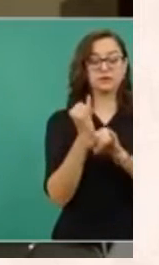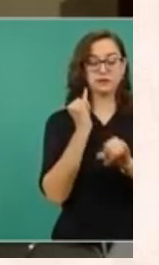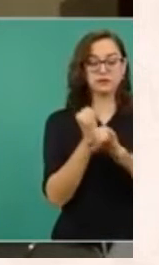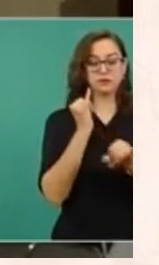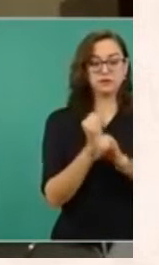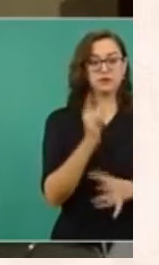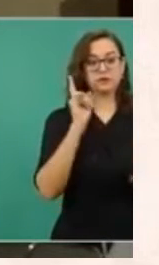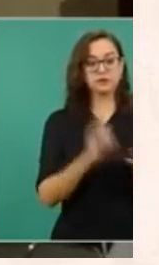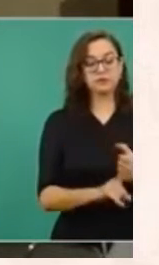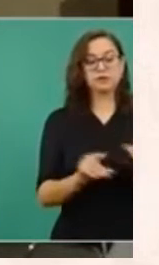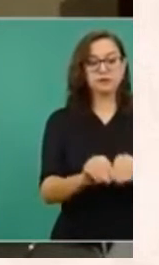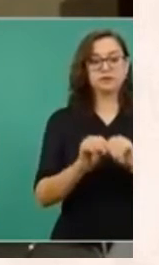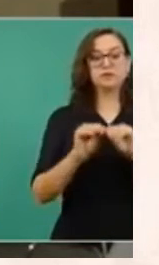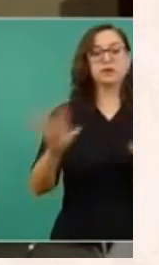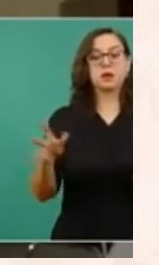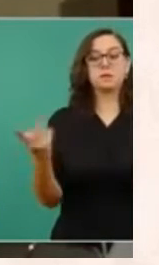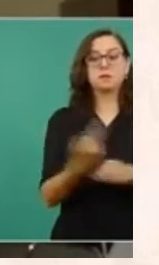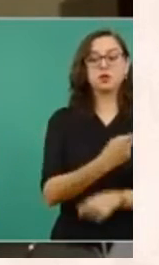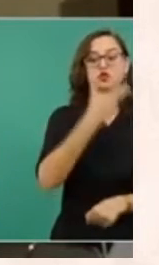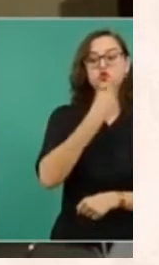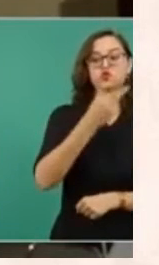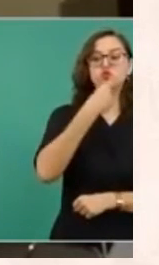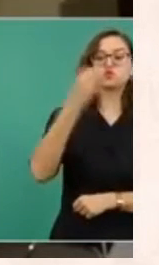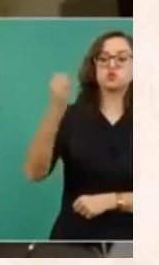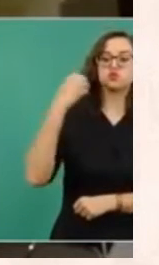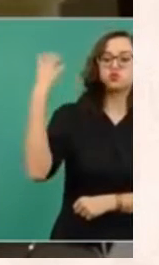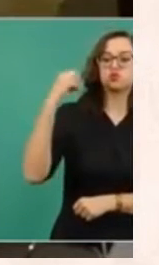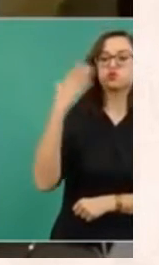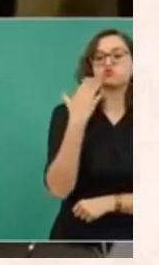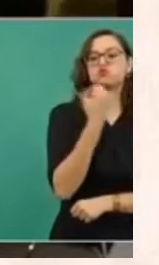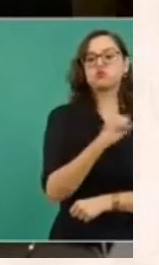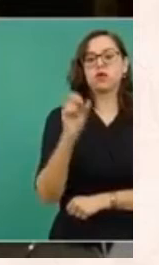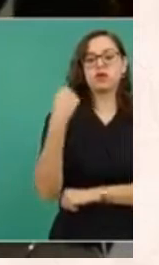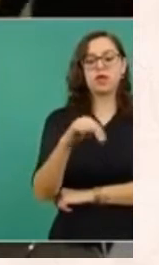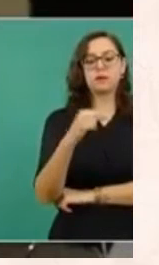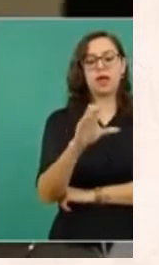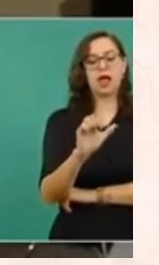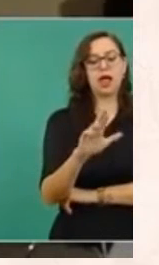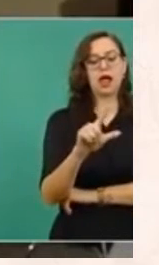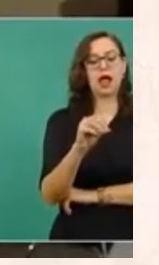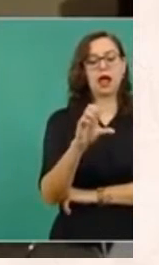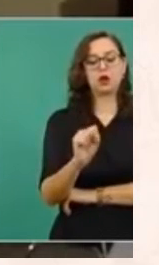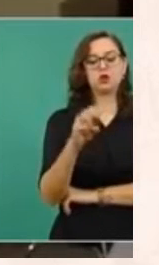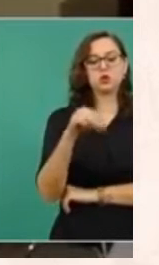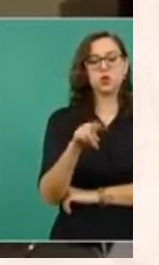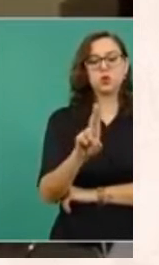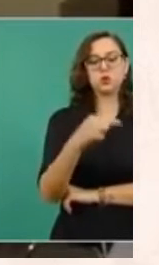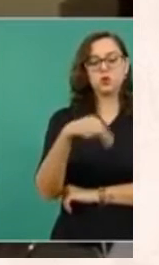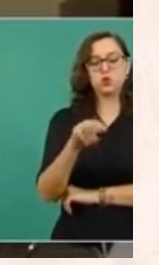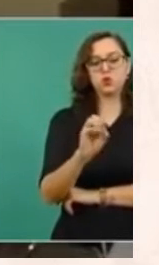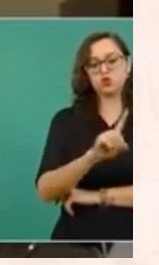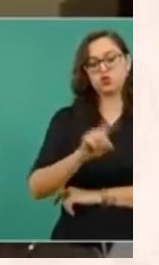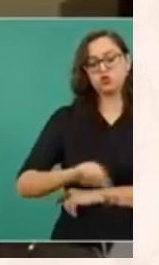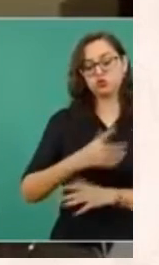esto con un famoso conferenciante de nombre Carlos Muñoz, él se autodenomina el Máster Muñoz,